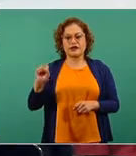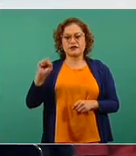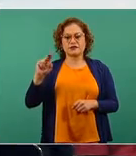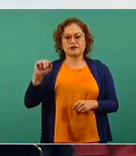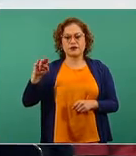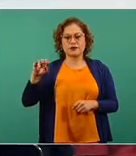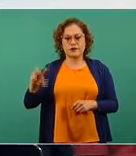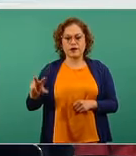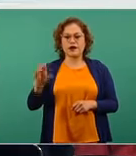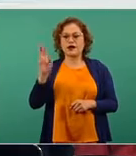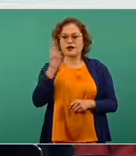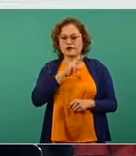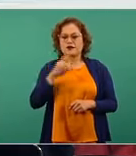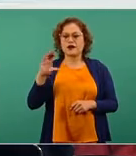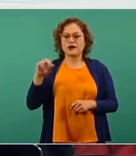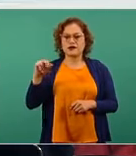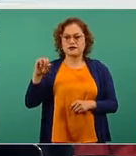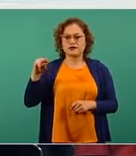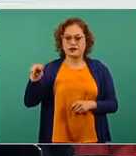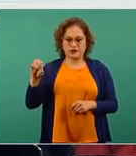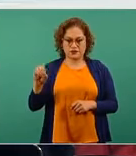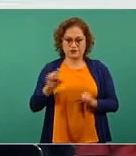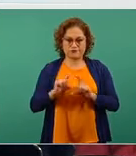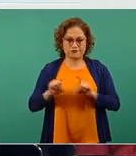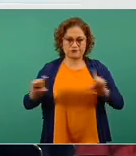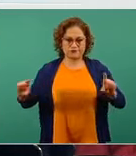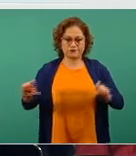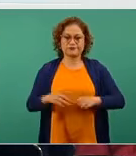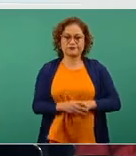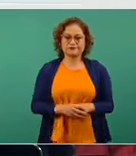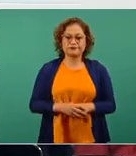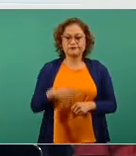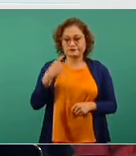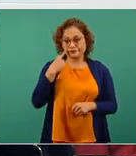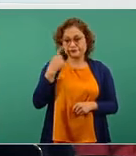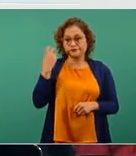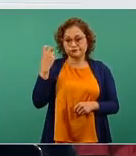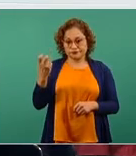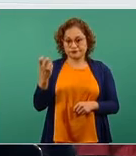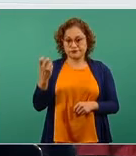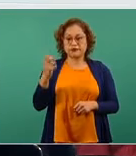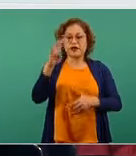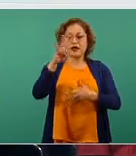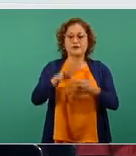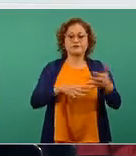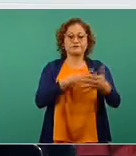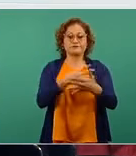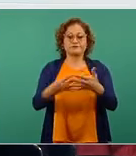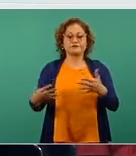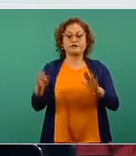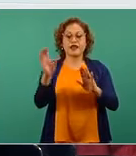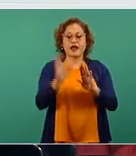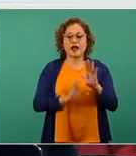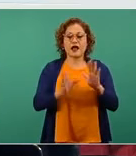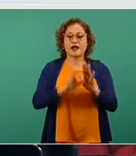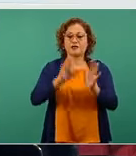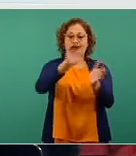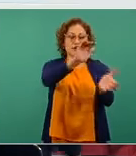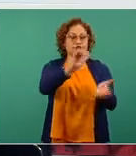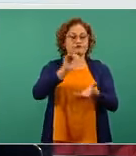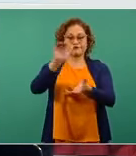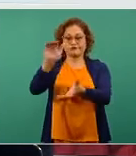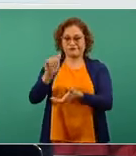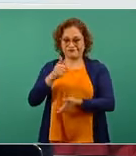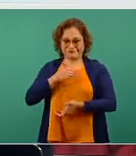Una más. El calendario, solo para recordarlo, esta fue la semana en números, el calendario de recepción, es justo lo que estoy